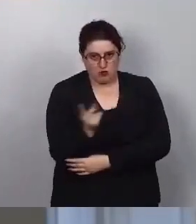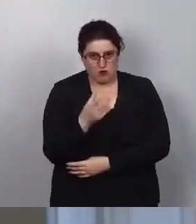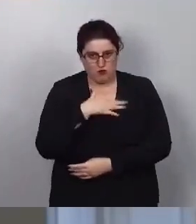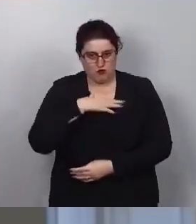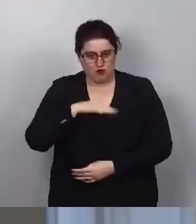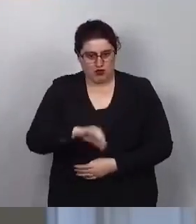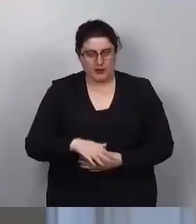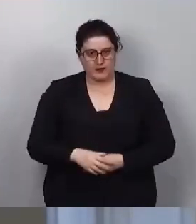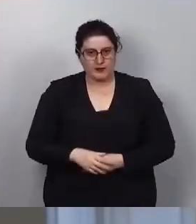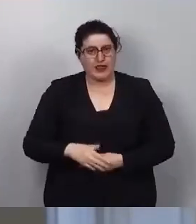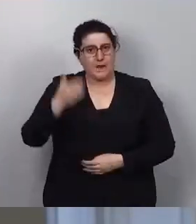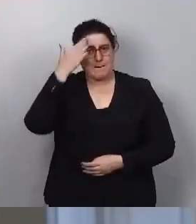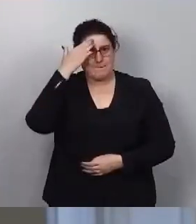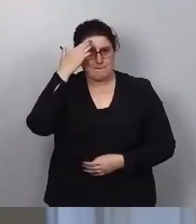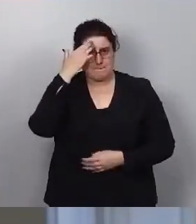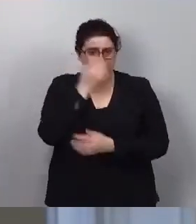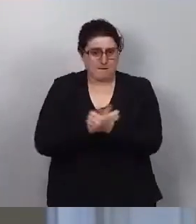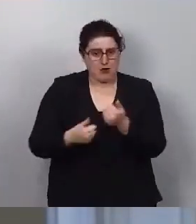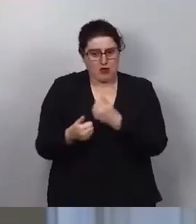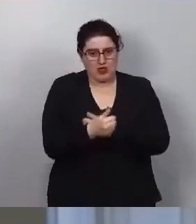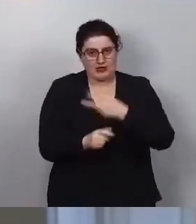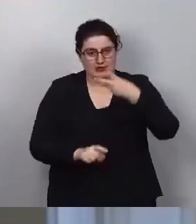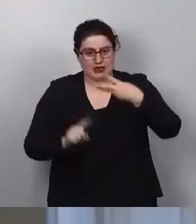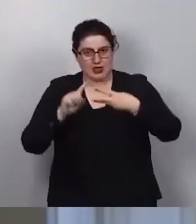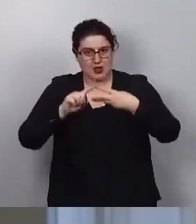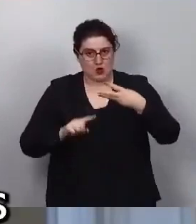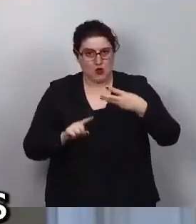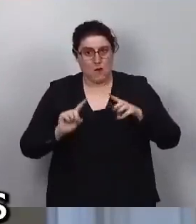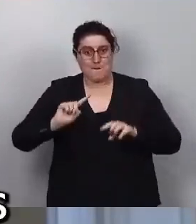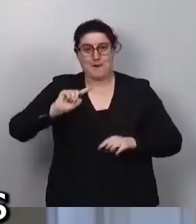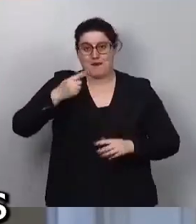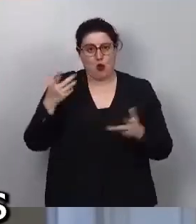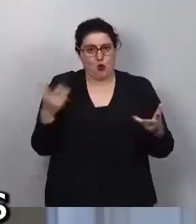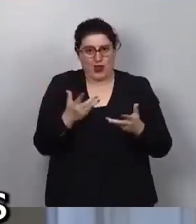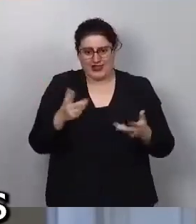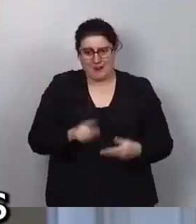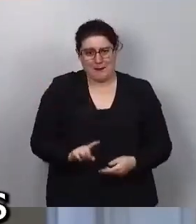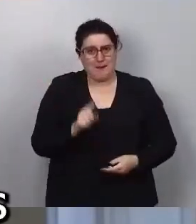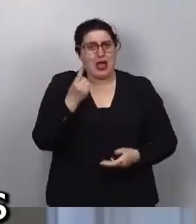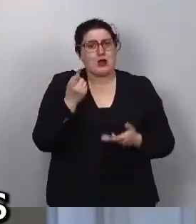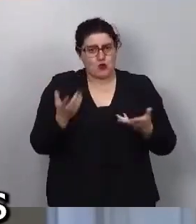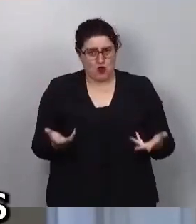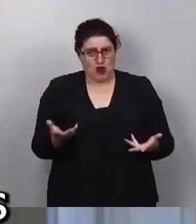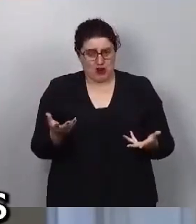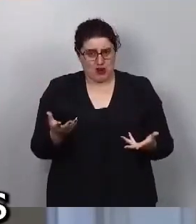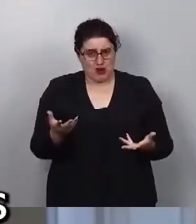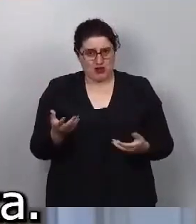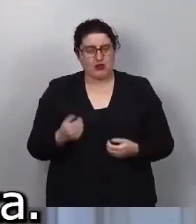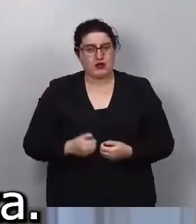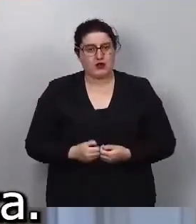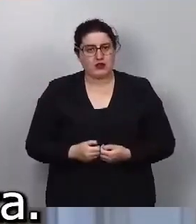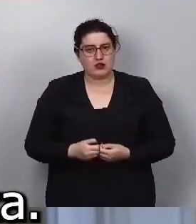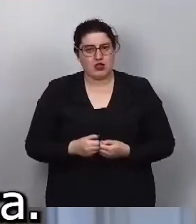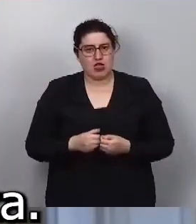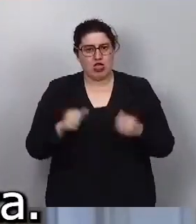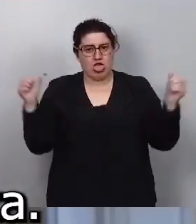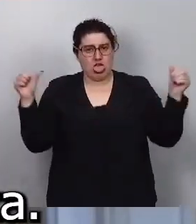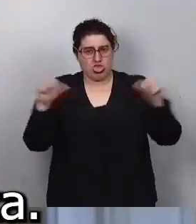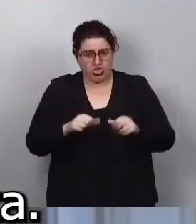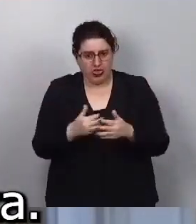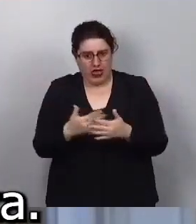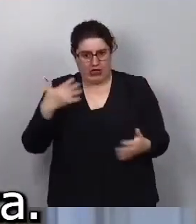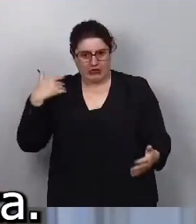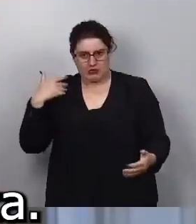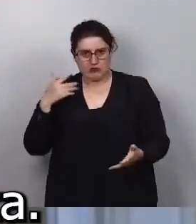con tres grandes prioridades. La más urgente, en primer lugar, sigue siendo poner fin a una crisis sin precedentes